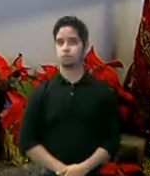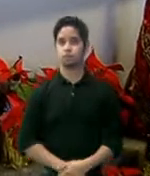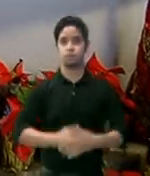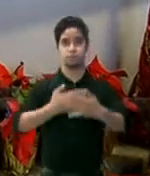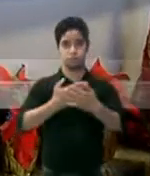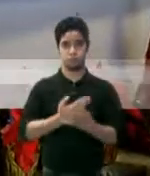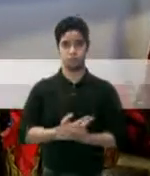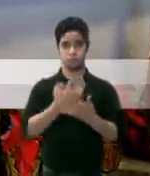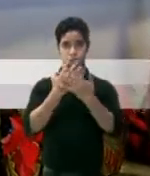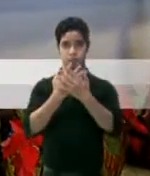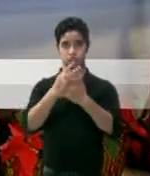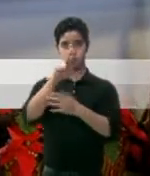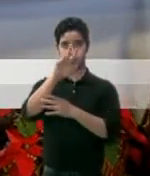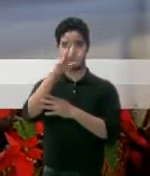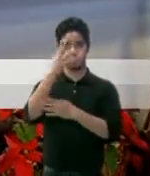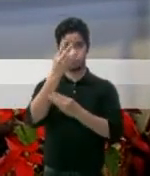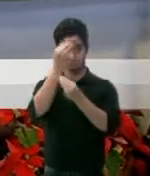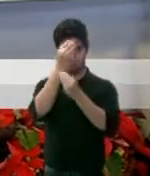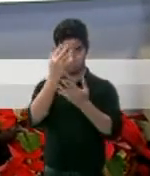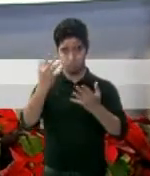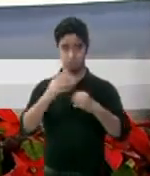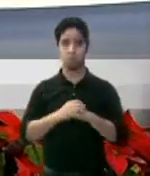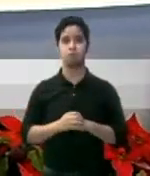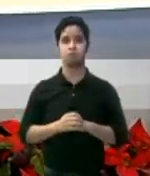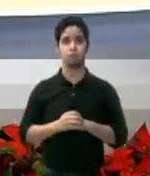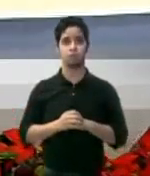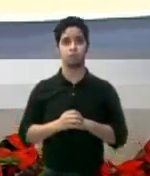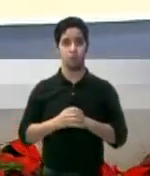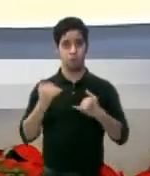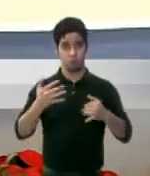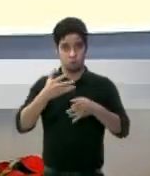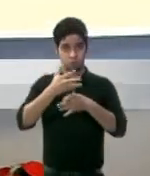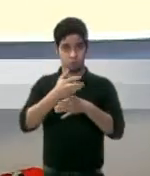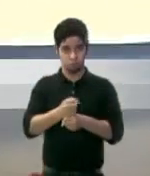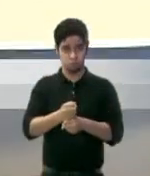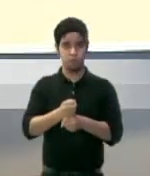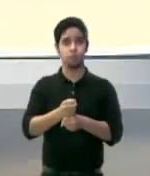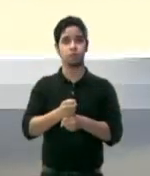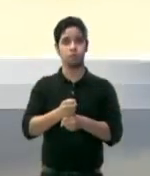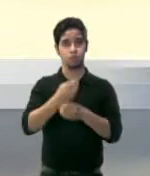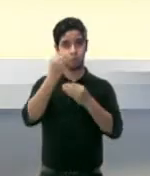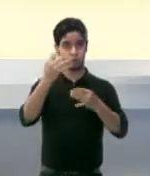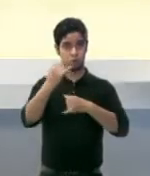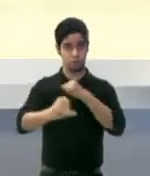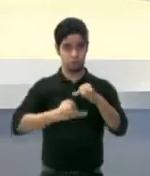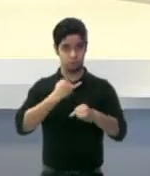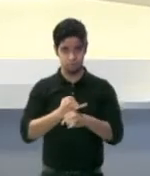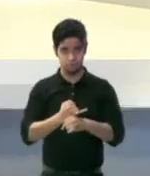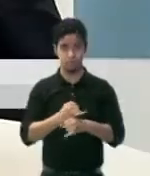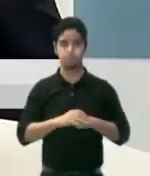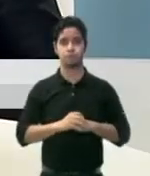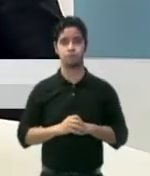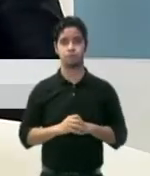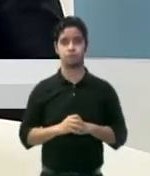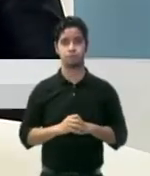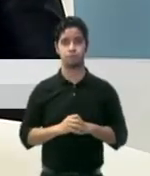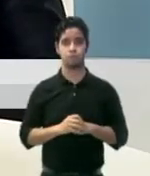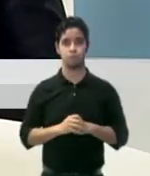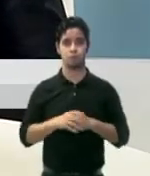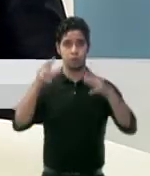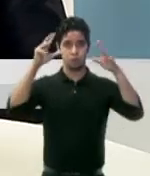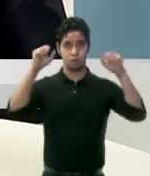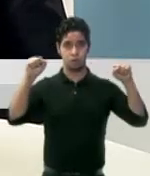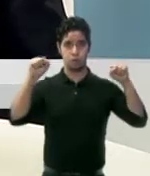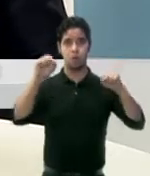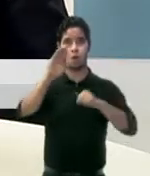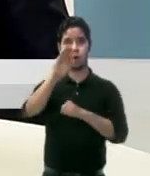Bienvenidos a Noticias 24 7 Informa. De inmediato pasamos a un resumen de notas internacionales para esta hora. El presidente